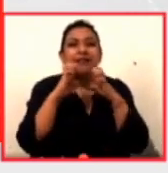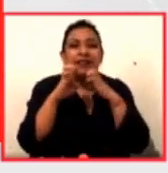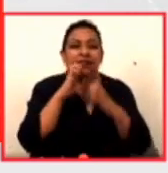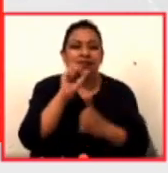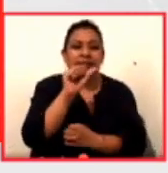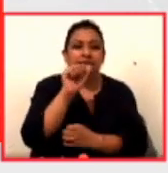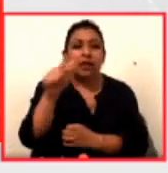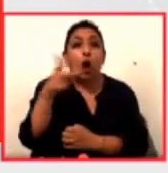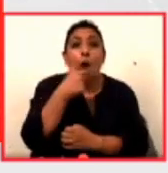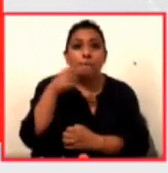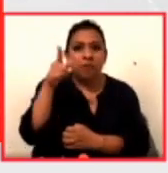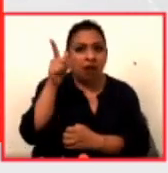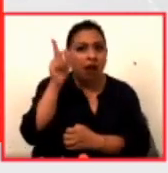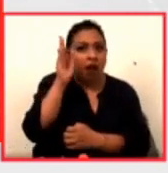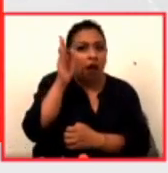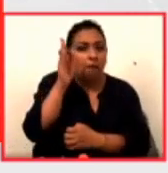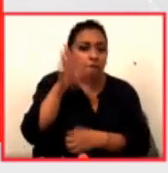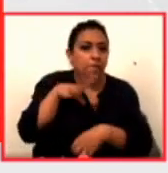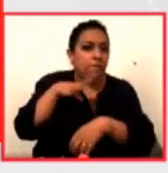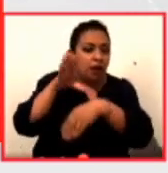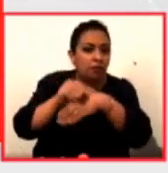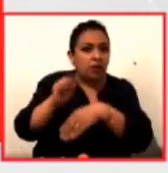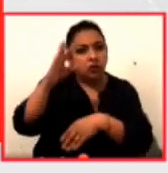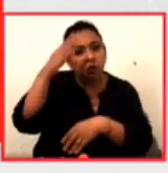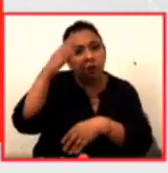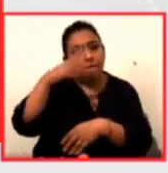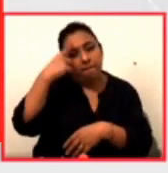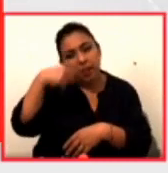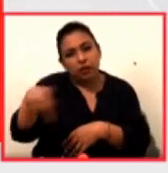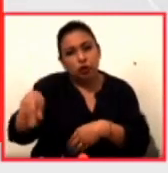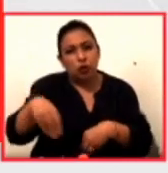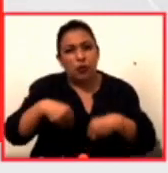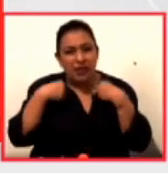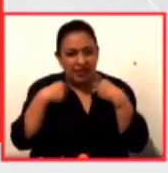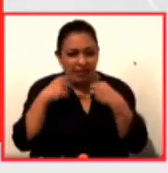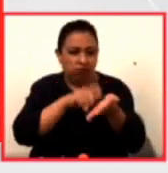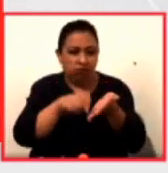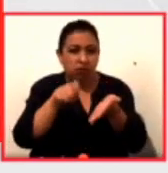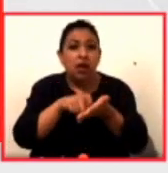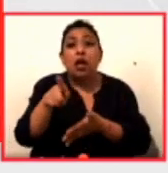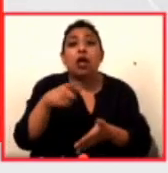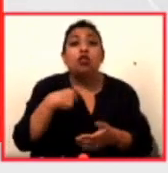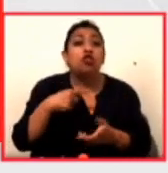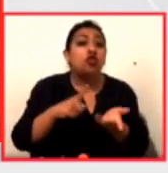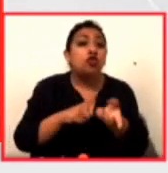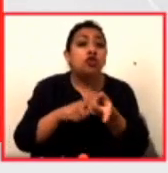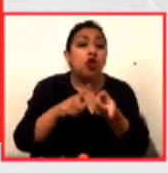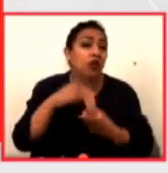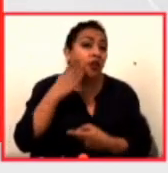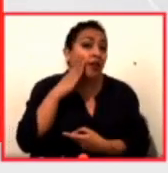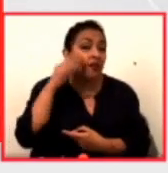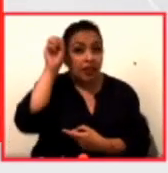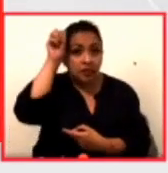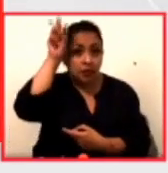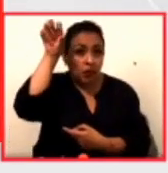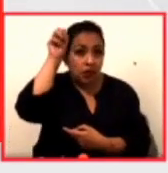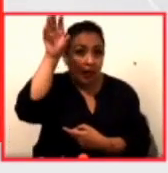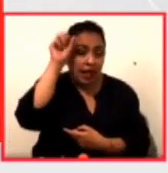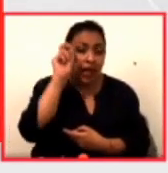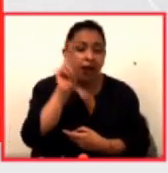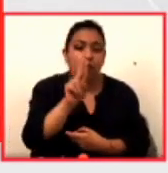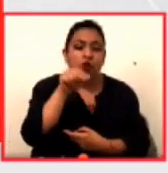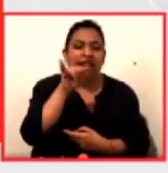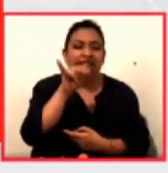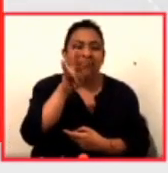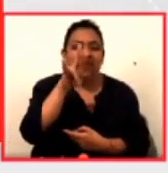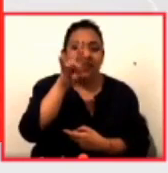autorizado de Ray Bradbury. Esto será en Facebook Live de Universo de Letras y esta